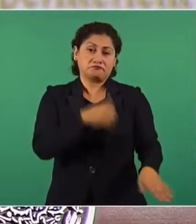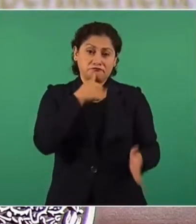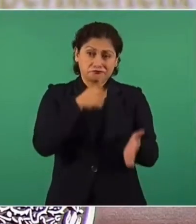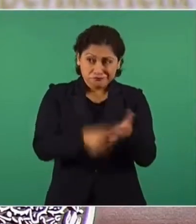Muchas gracias.